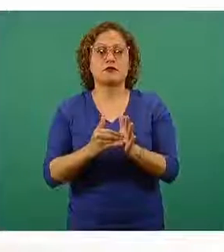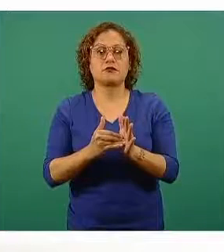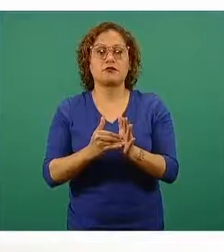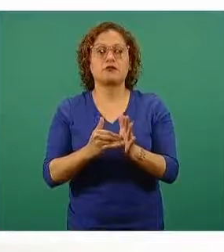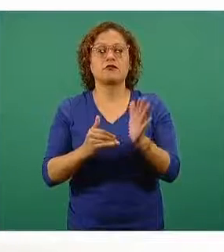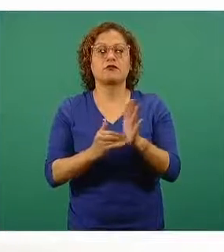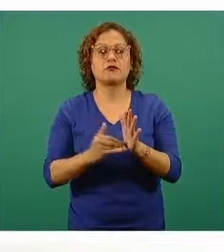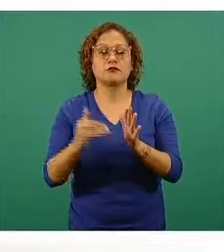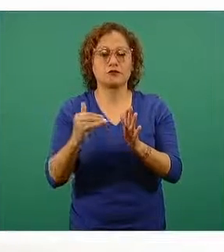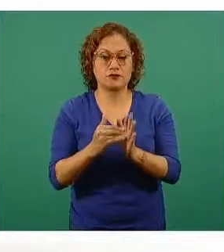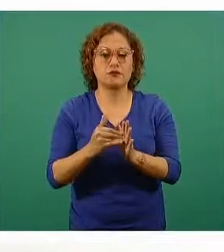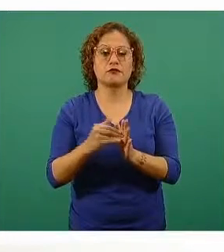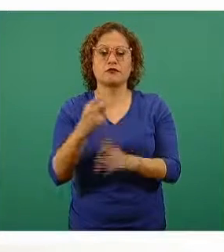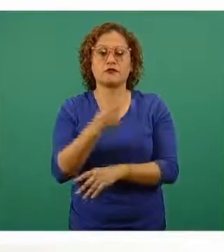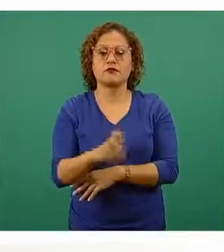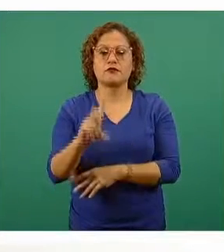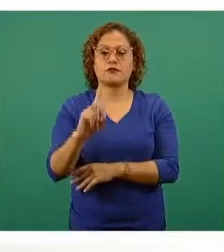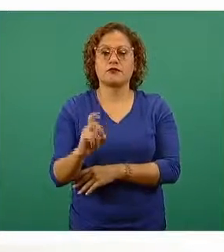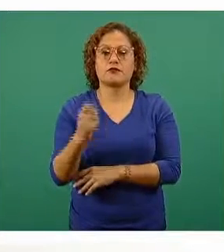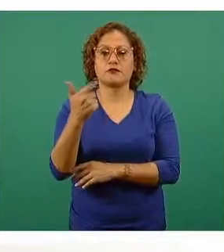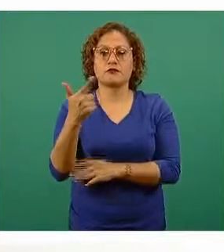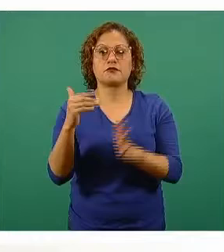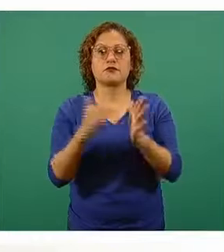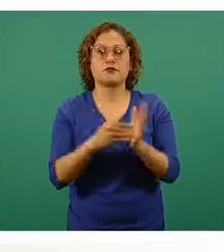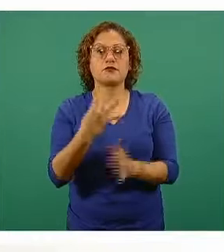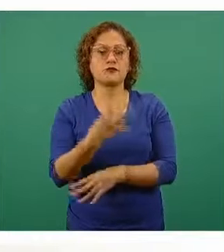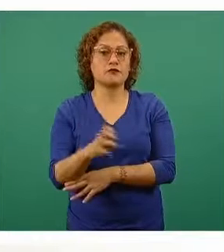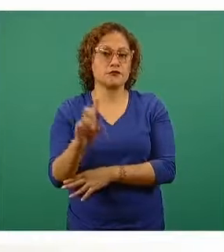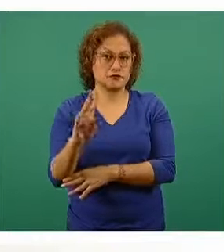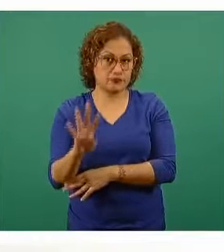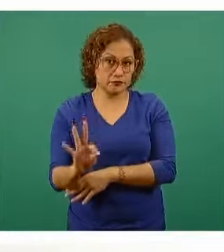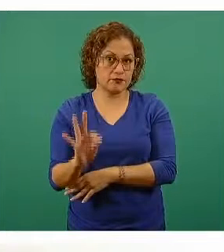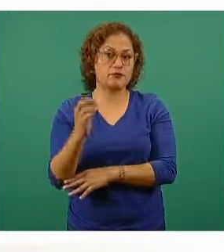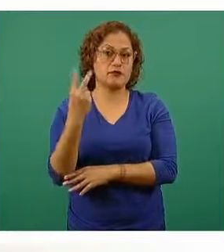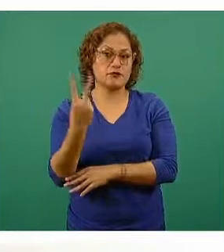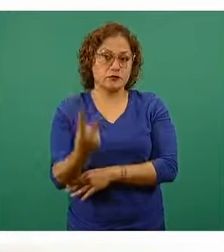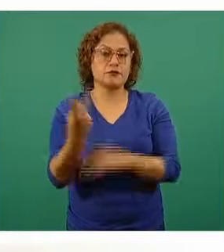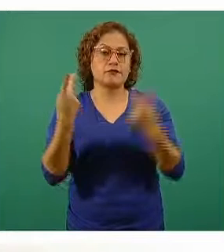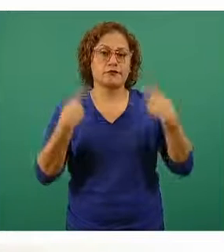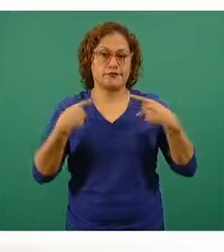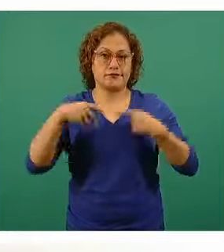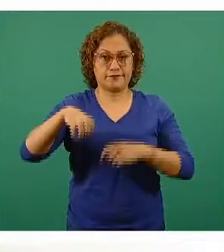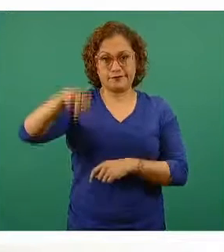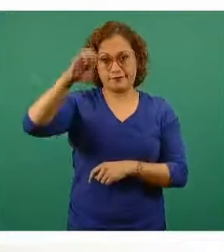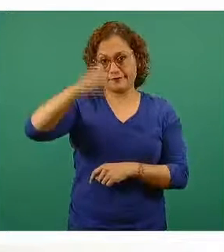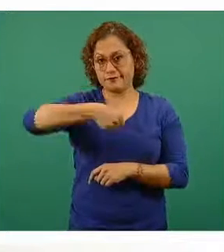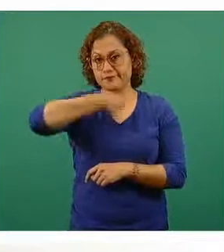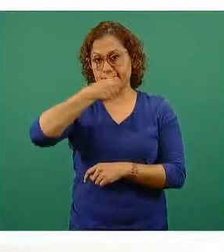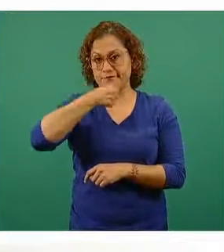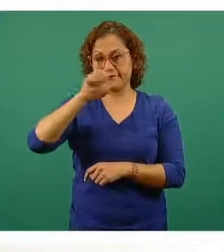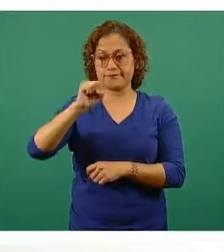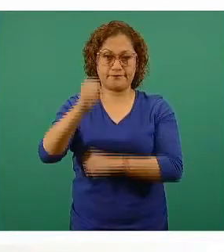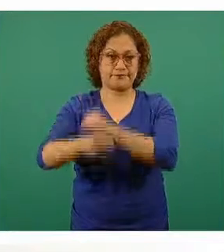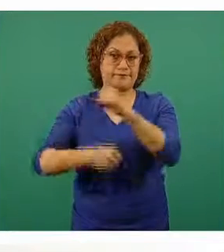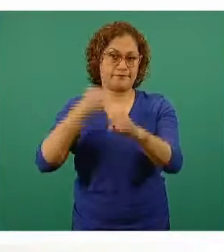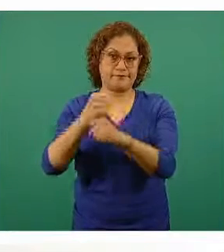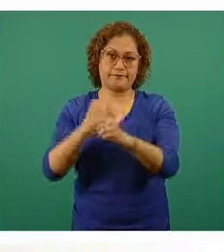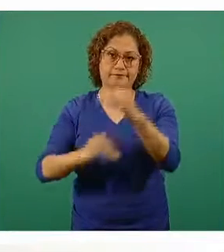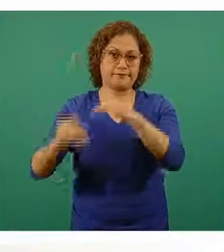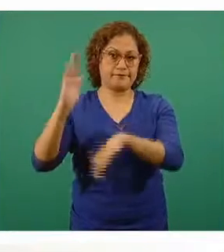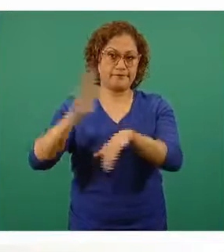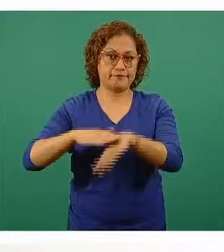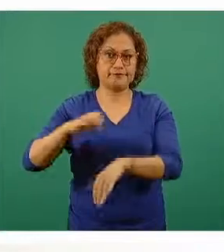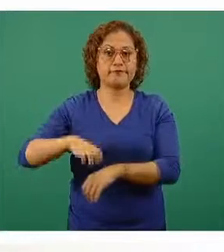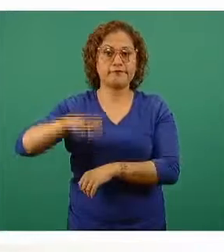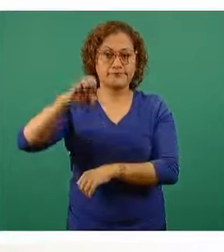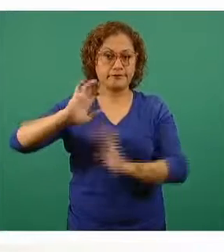millones 237 mil 442 personas adultas mayores de 60 años y más vacunadas ya con